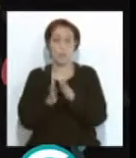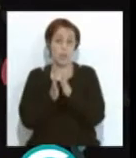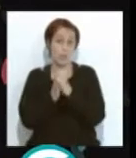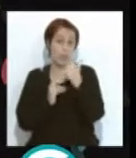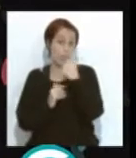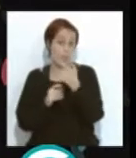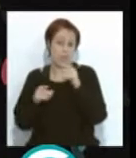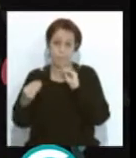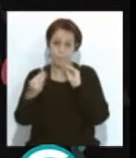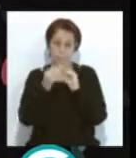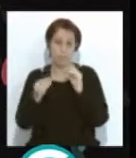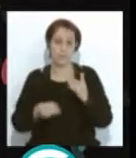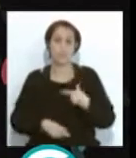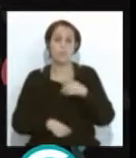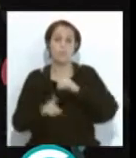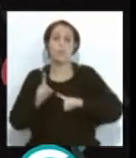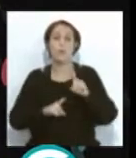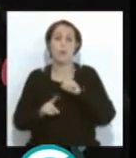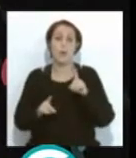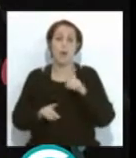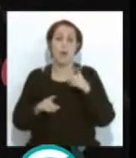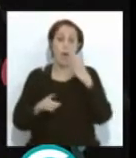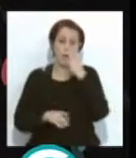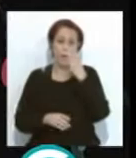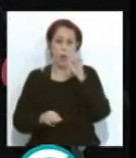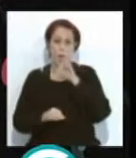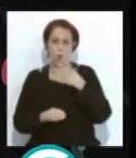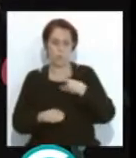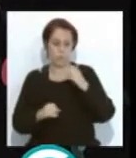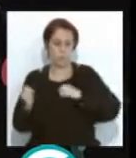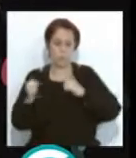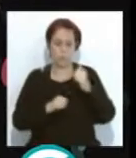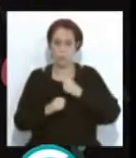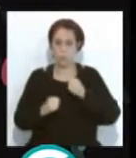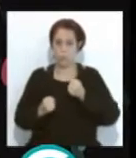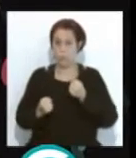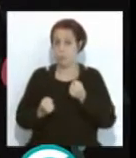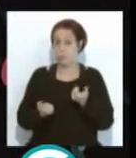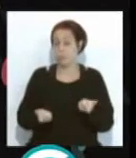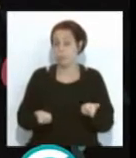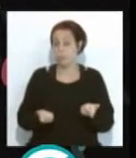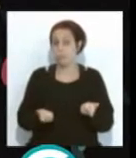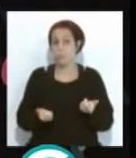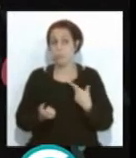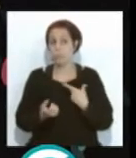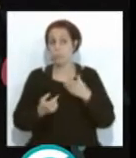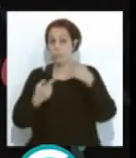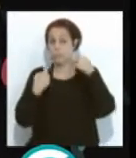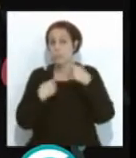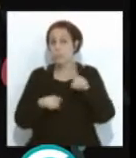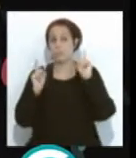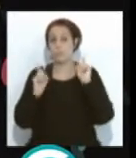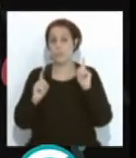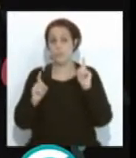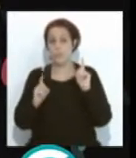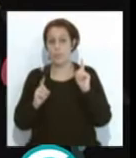el problema del carnaval, del concurso, perdón, llevarlo o que se lo queden ellos, por decirlo así,